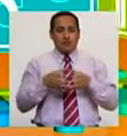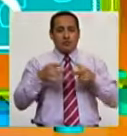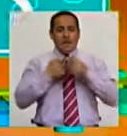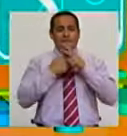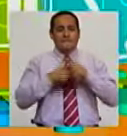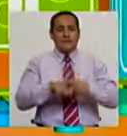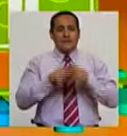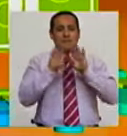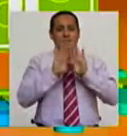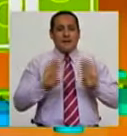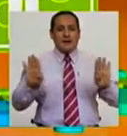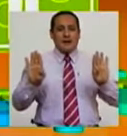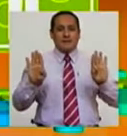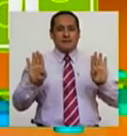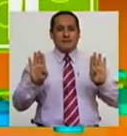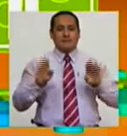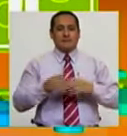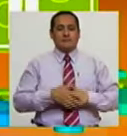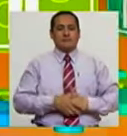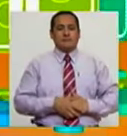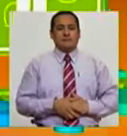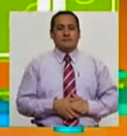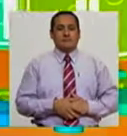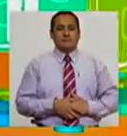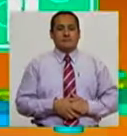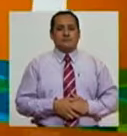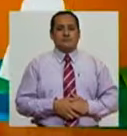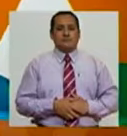nosotros que aquí empieza Sin Barreras.